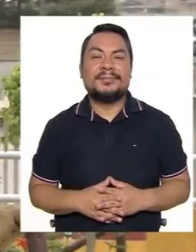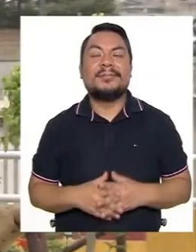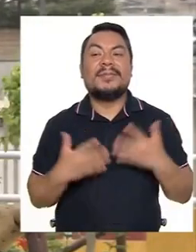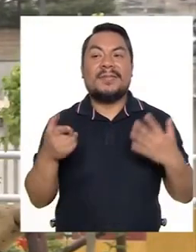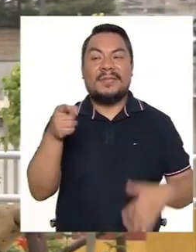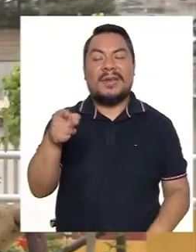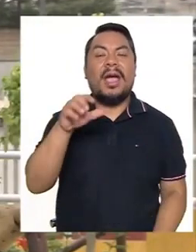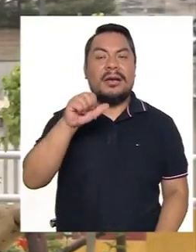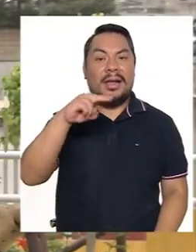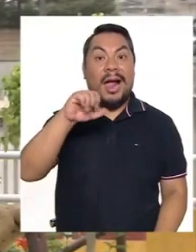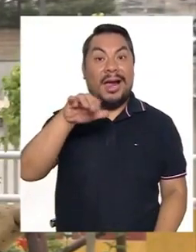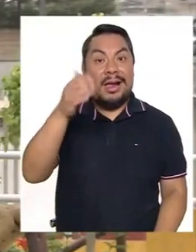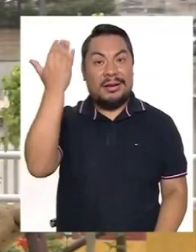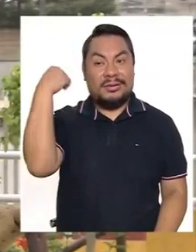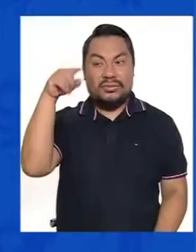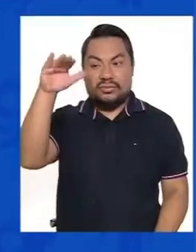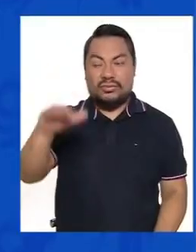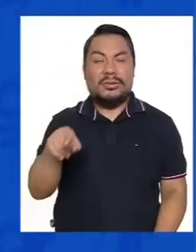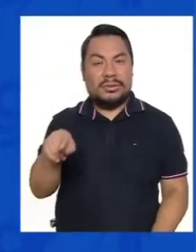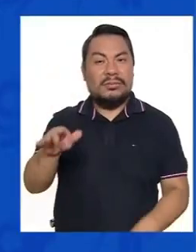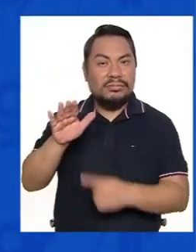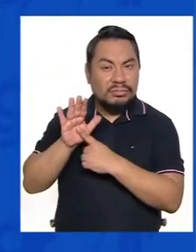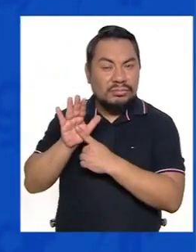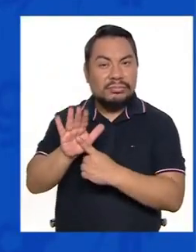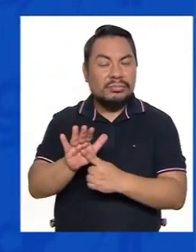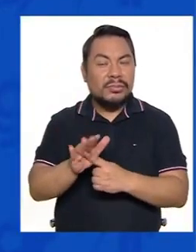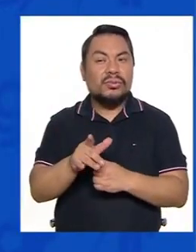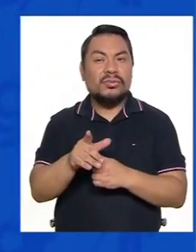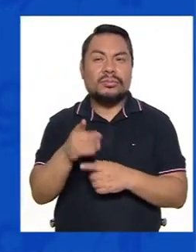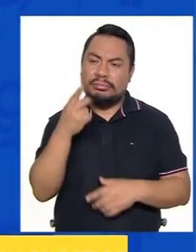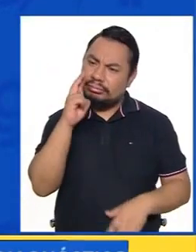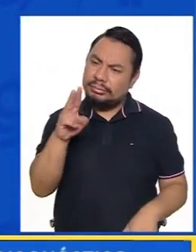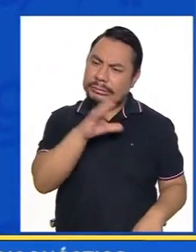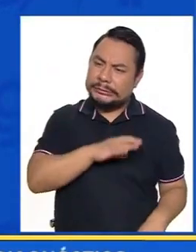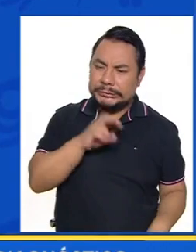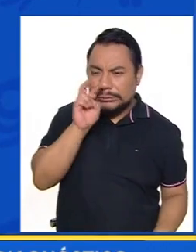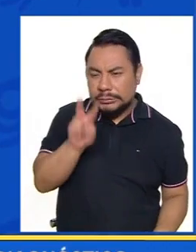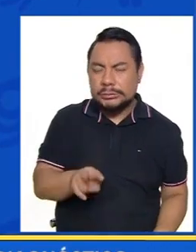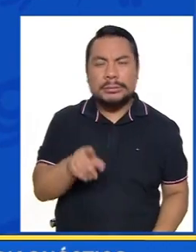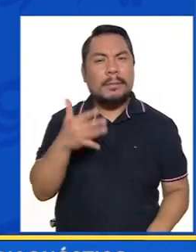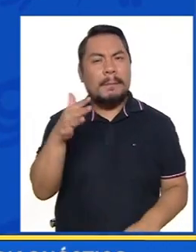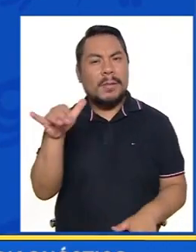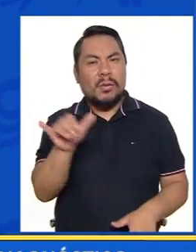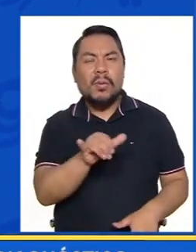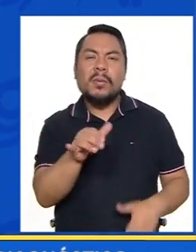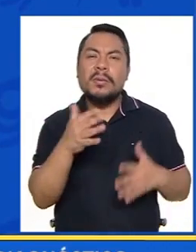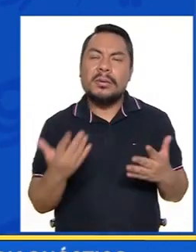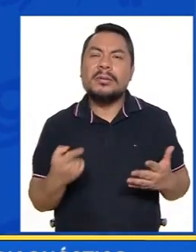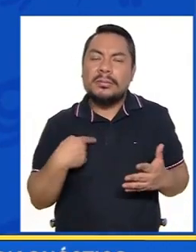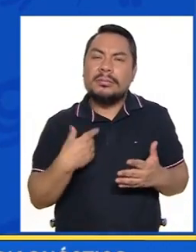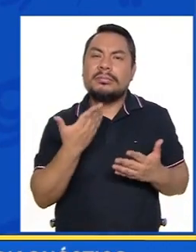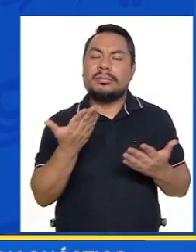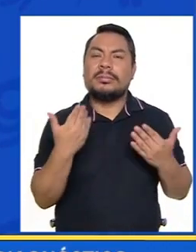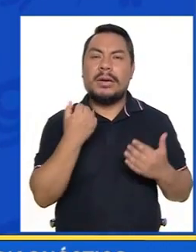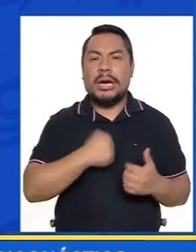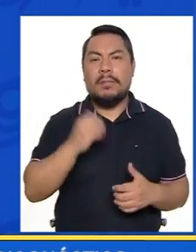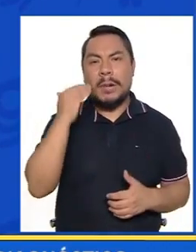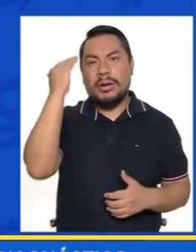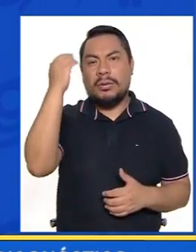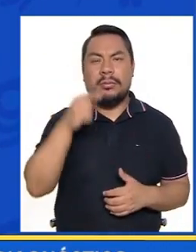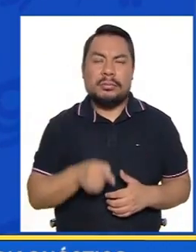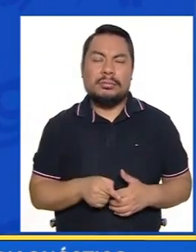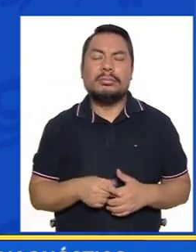Ana Carla, cuando era pequeña, mostraba comportamientos similares a mi hijo mayor.